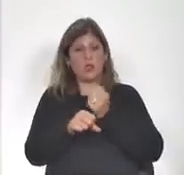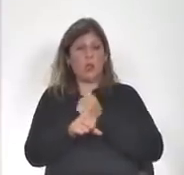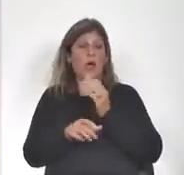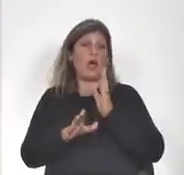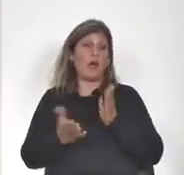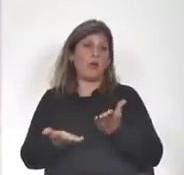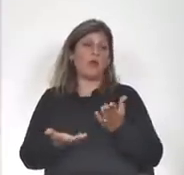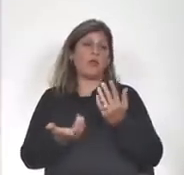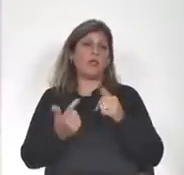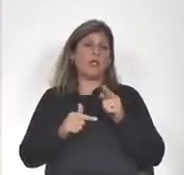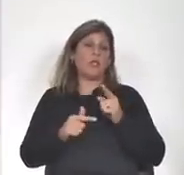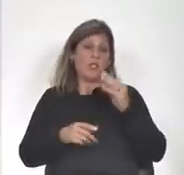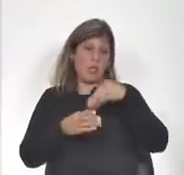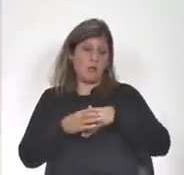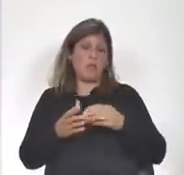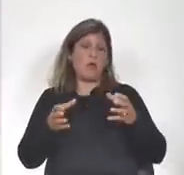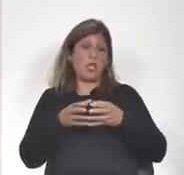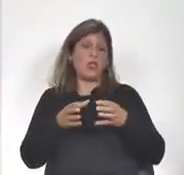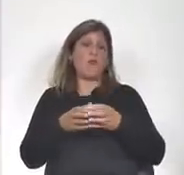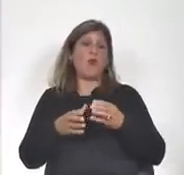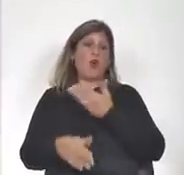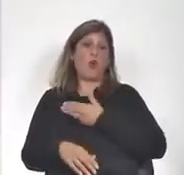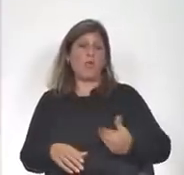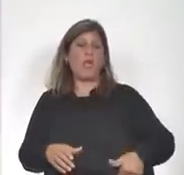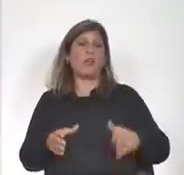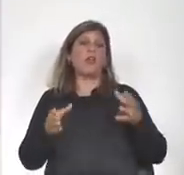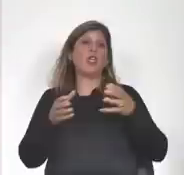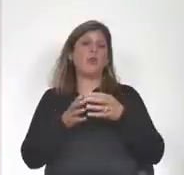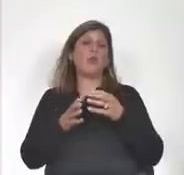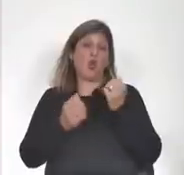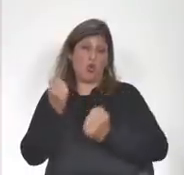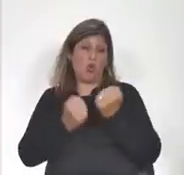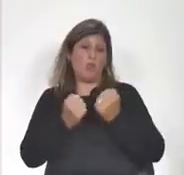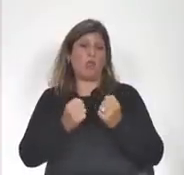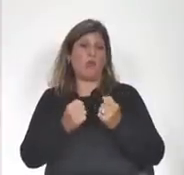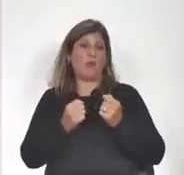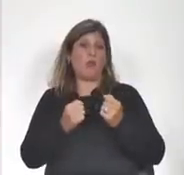integrar el mismo gobierno y el mismo equipo económico trabajan codo a codo digamos